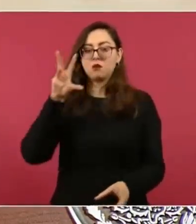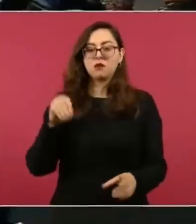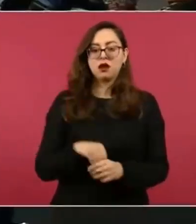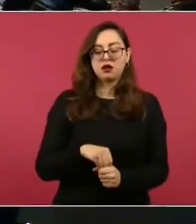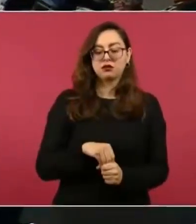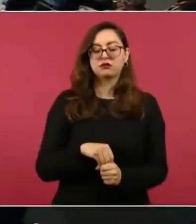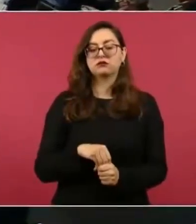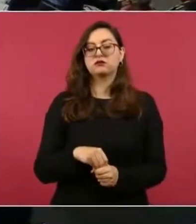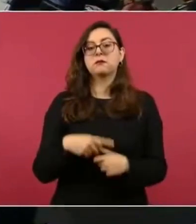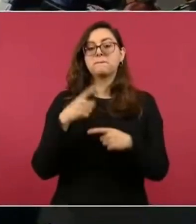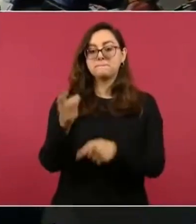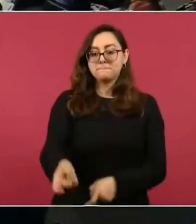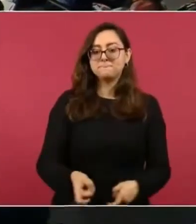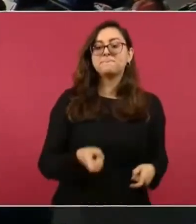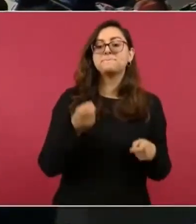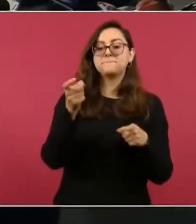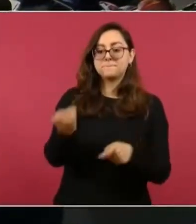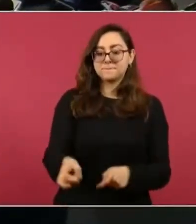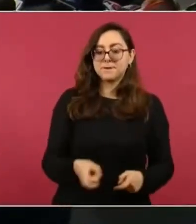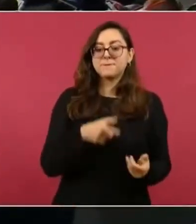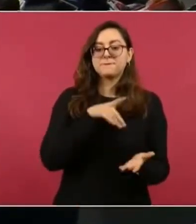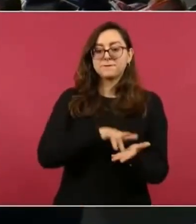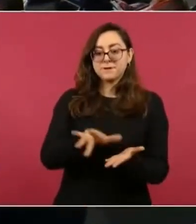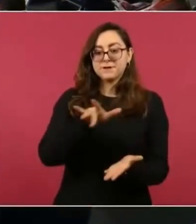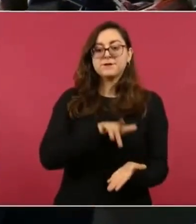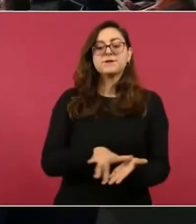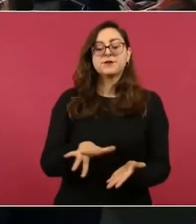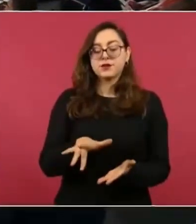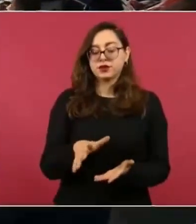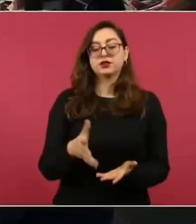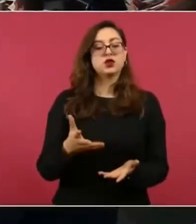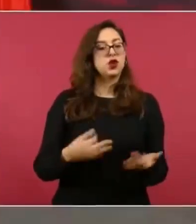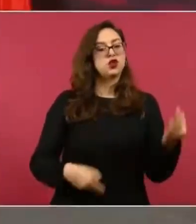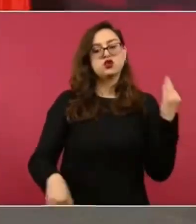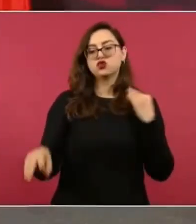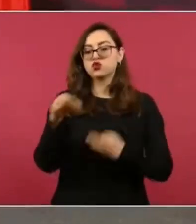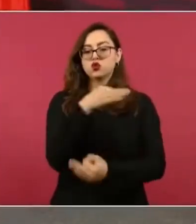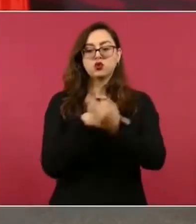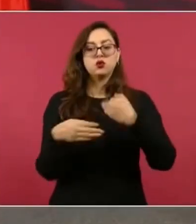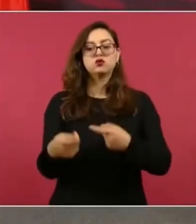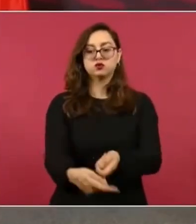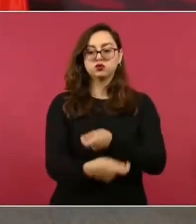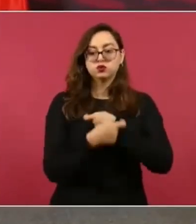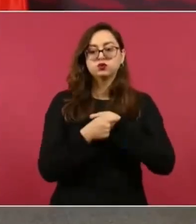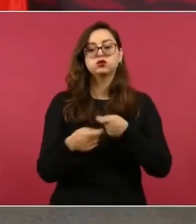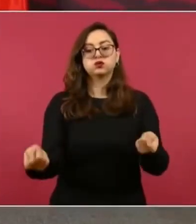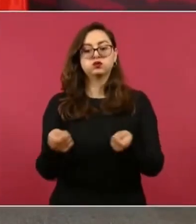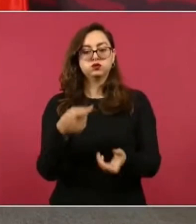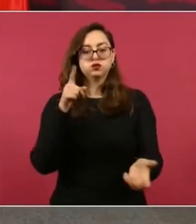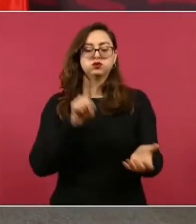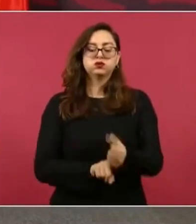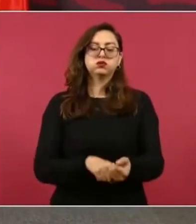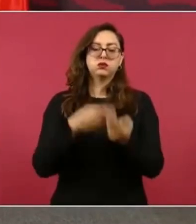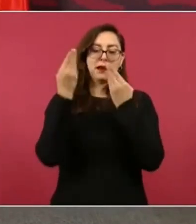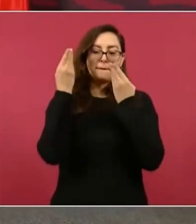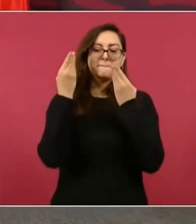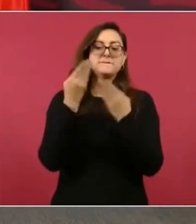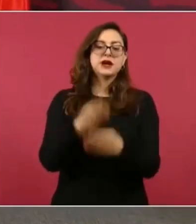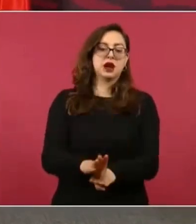todo se va a dispersar a través de estas sucursales